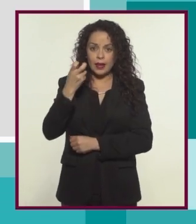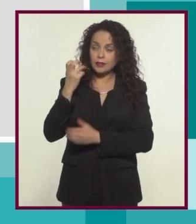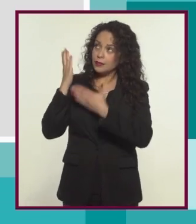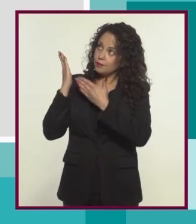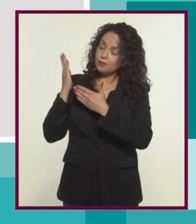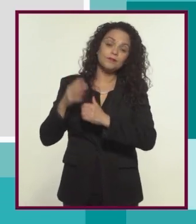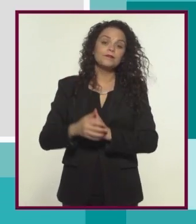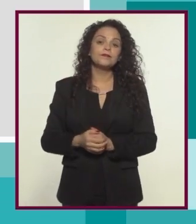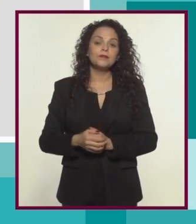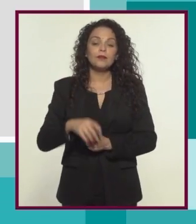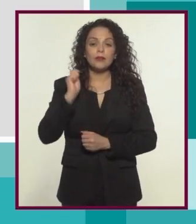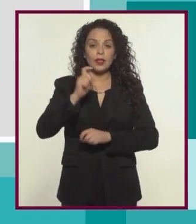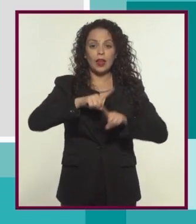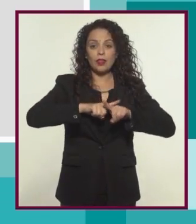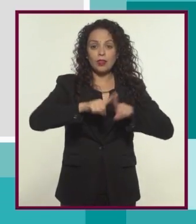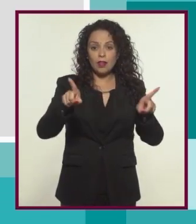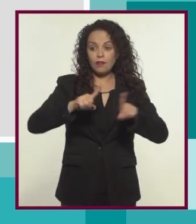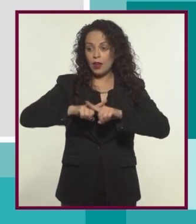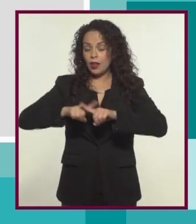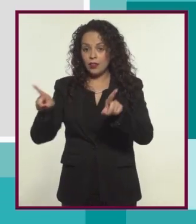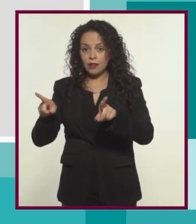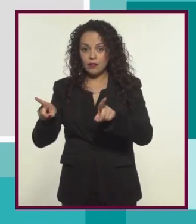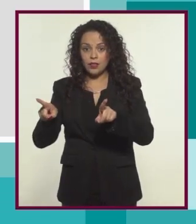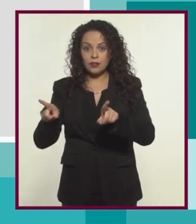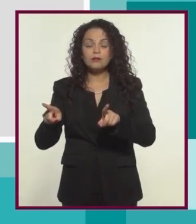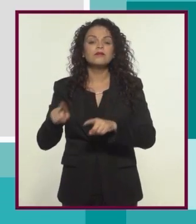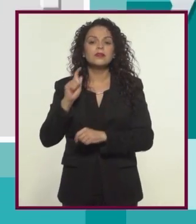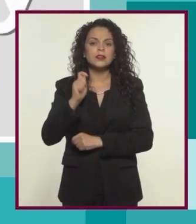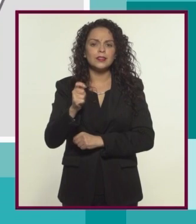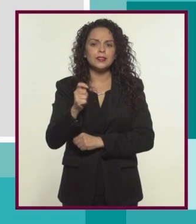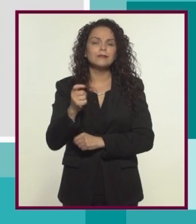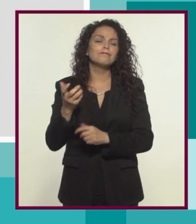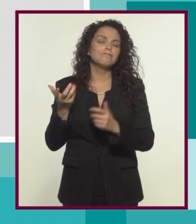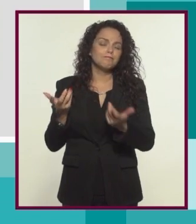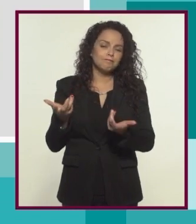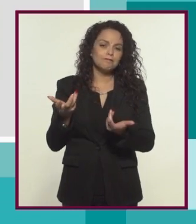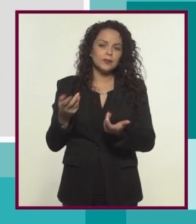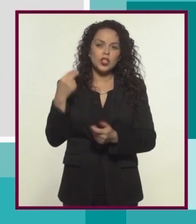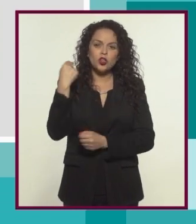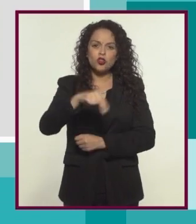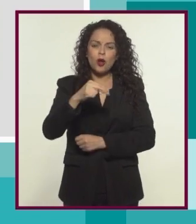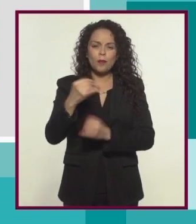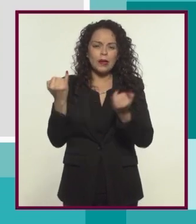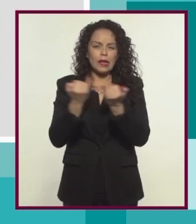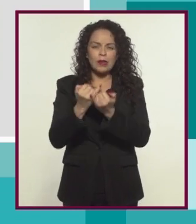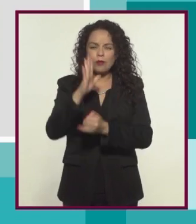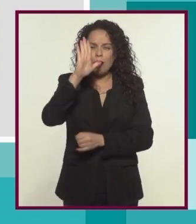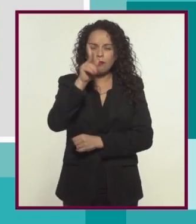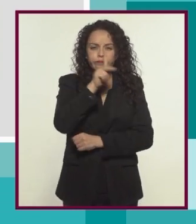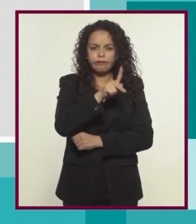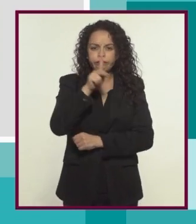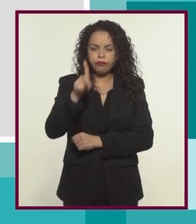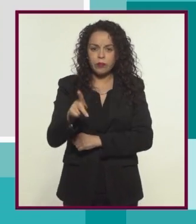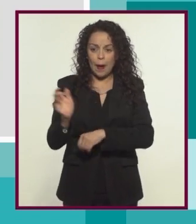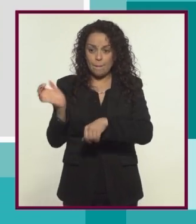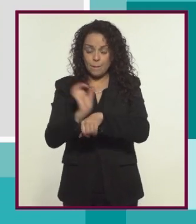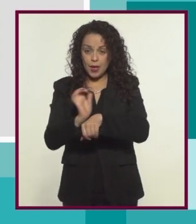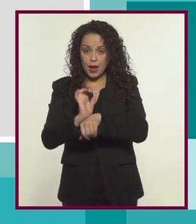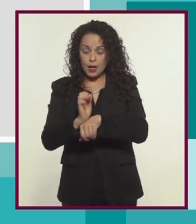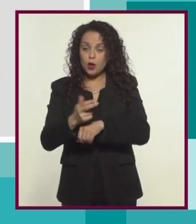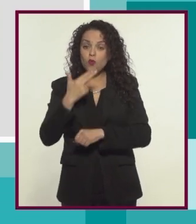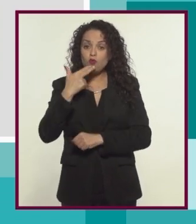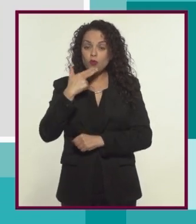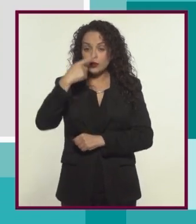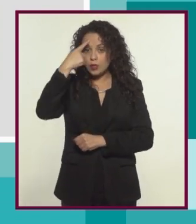inglés se le llama Documentary Drama y la diferencia con el Drama Documentary es muy sutil igual que el nombre Se